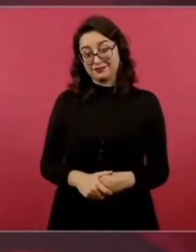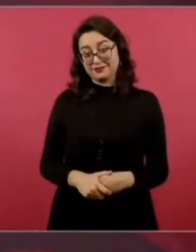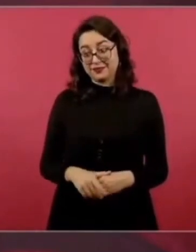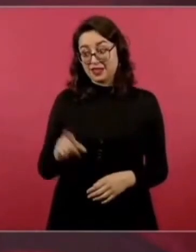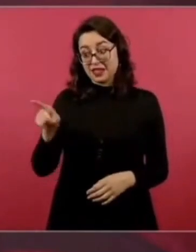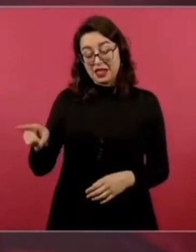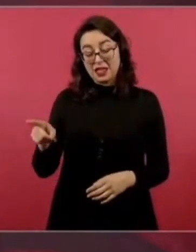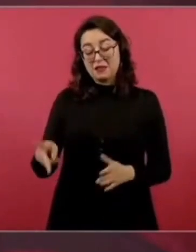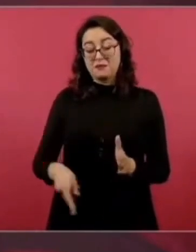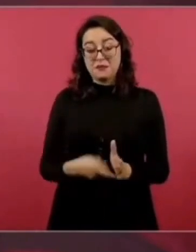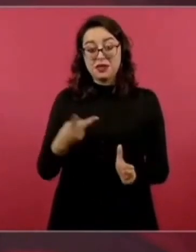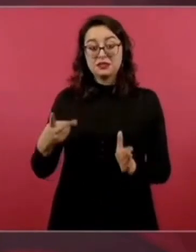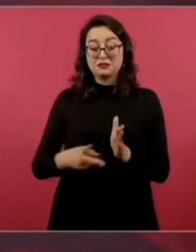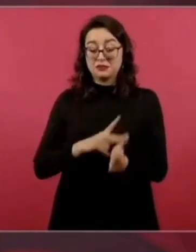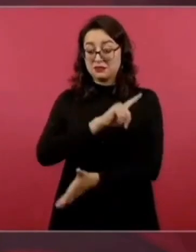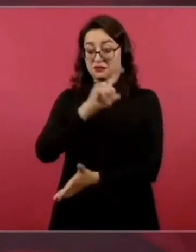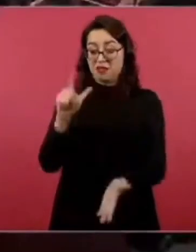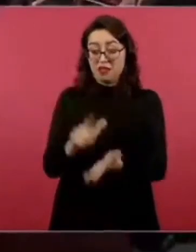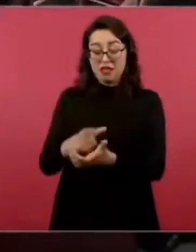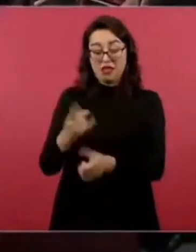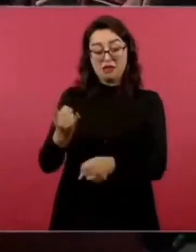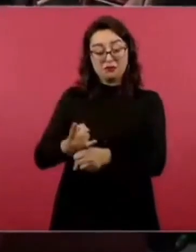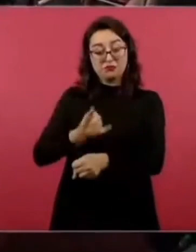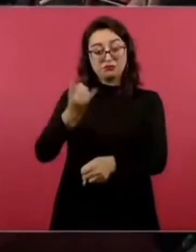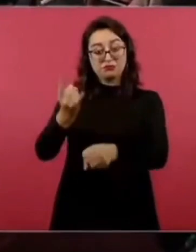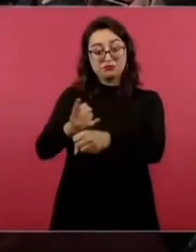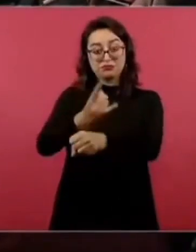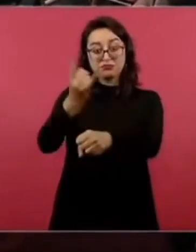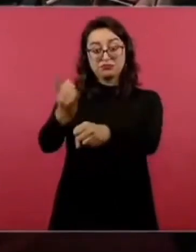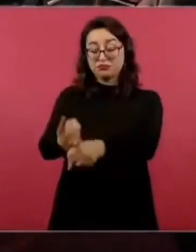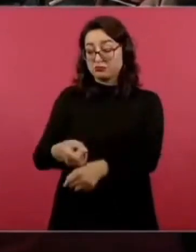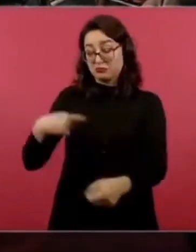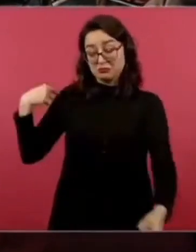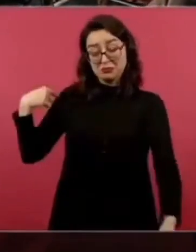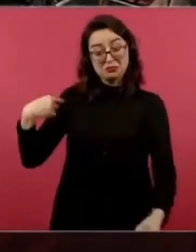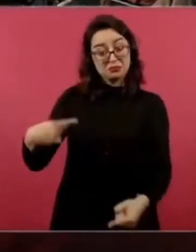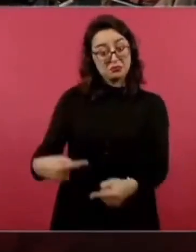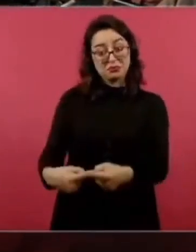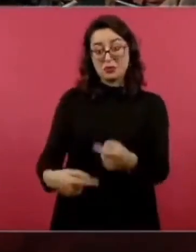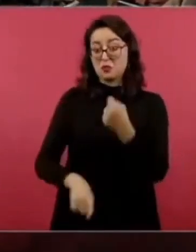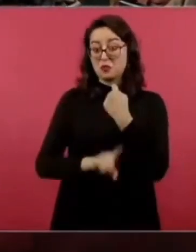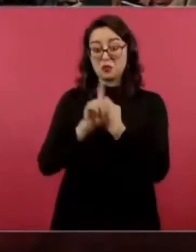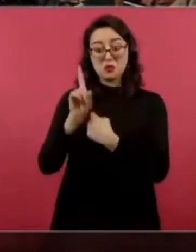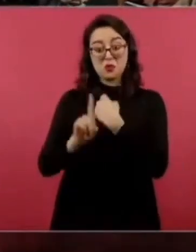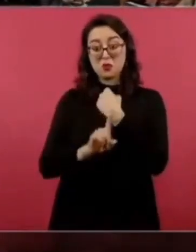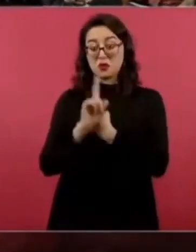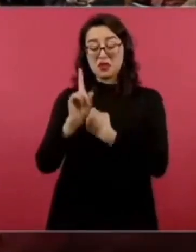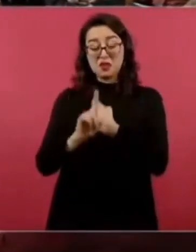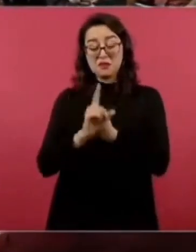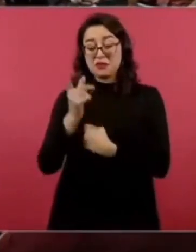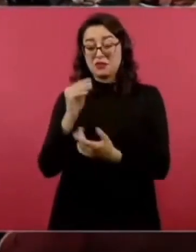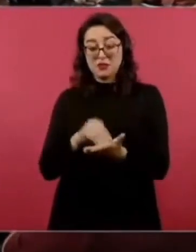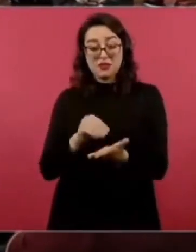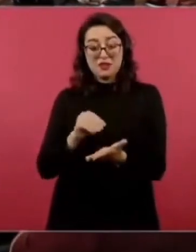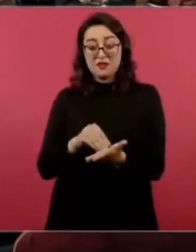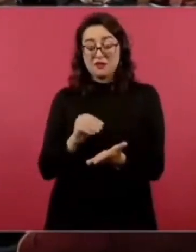no se iba a resolver no se resuelve ni lo más preciado